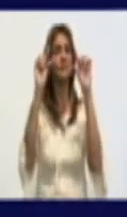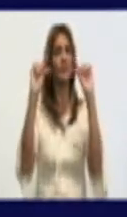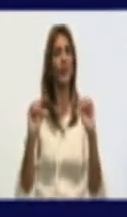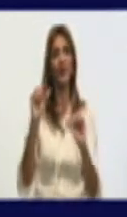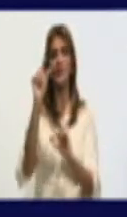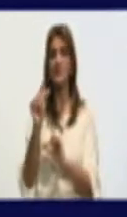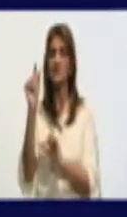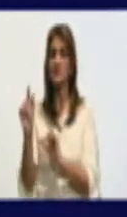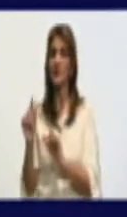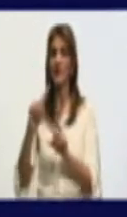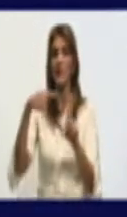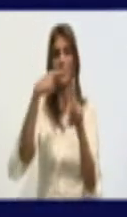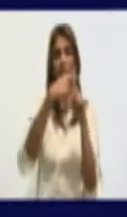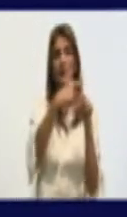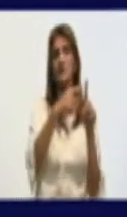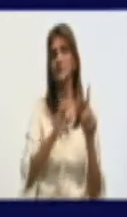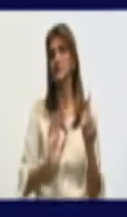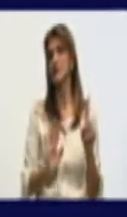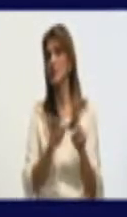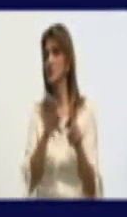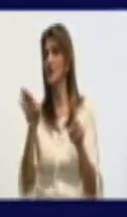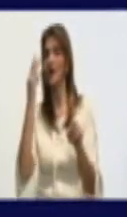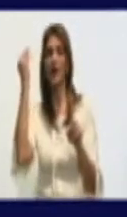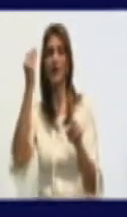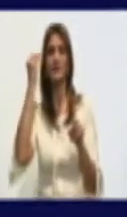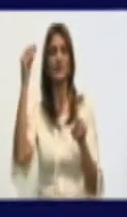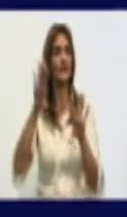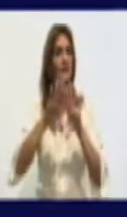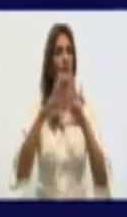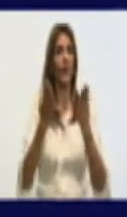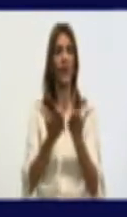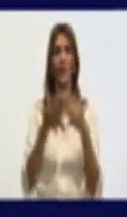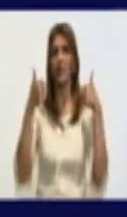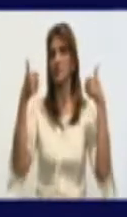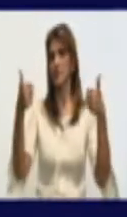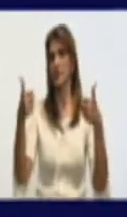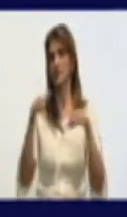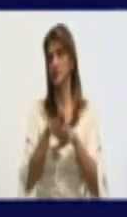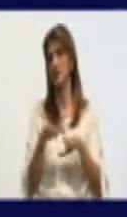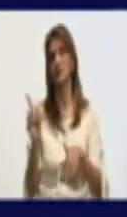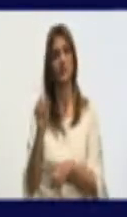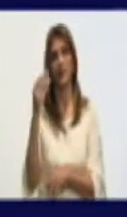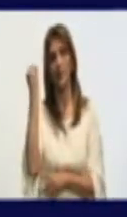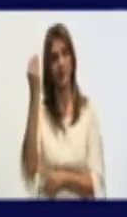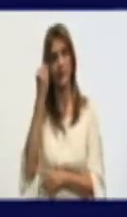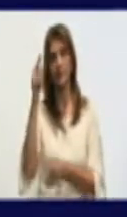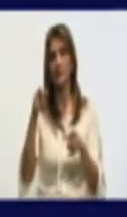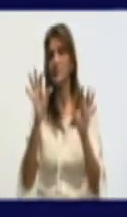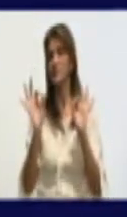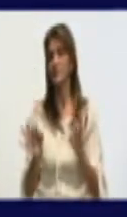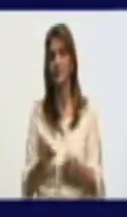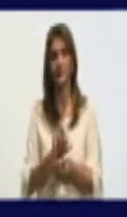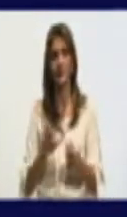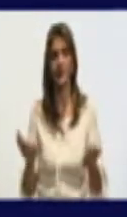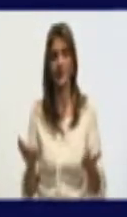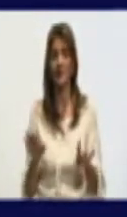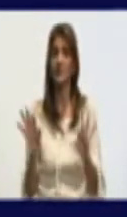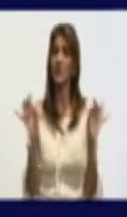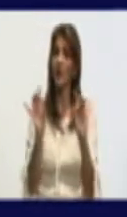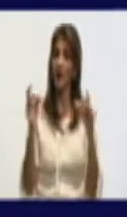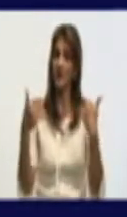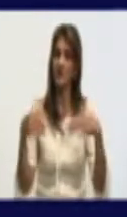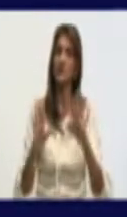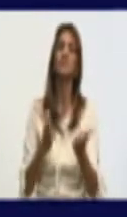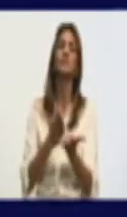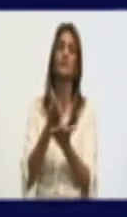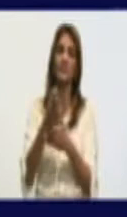confiamos teniendo en cuenta el número, y pensamos que ya tenemos la solución a la vuelta de la esquina. No. Sigue siendo un problema